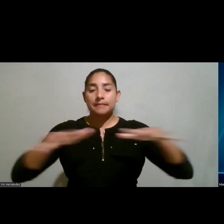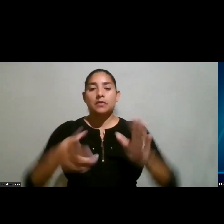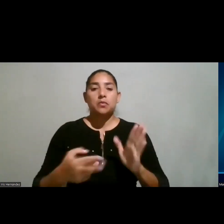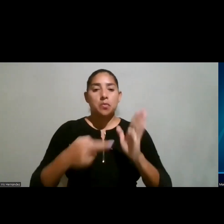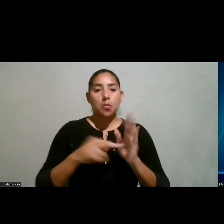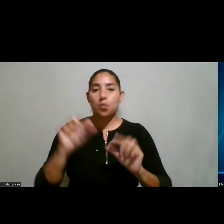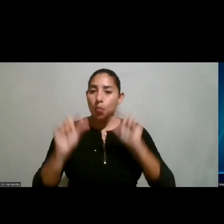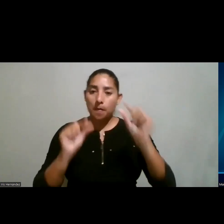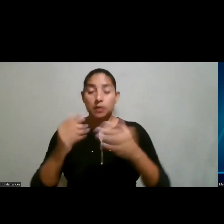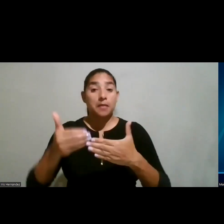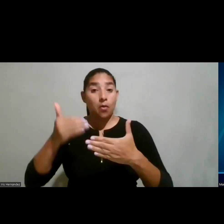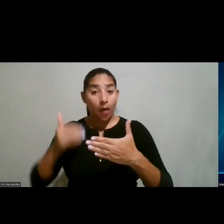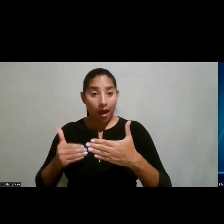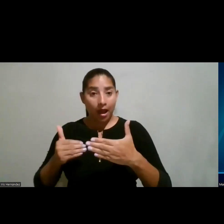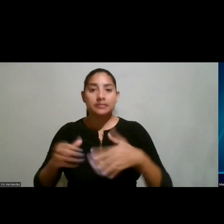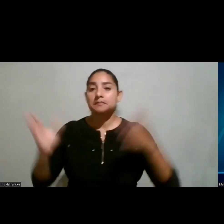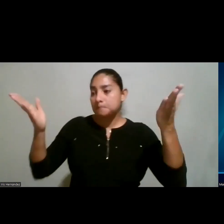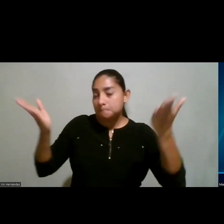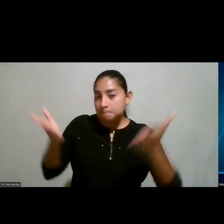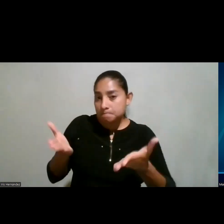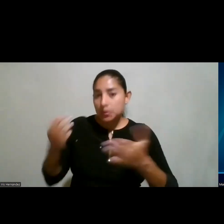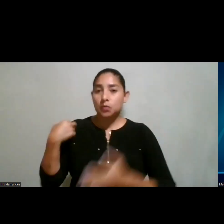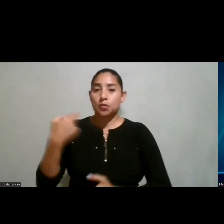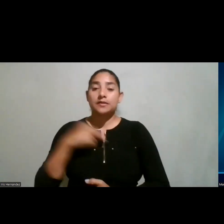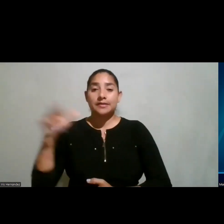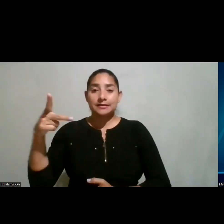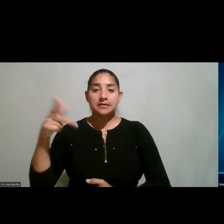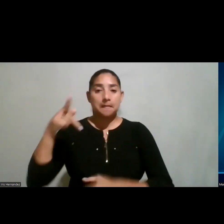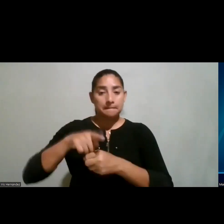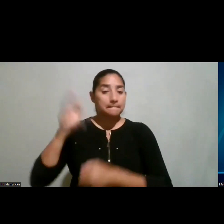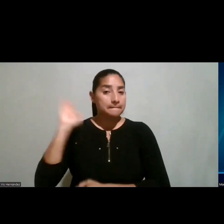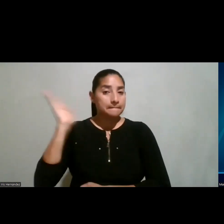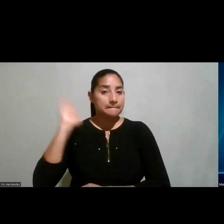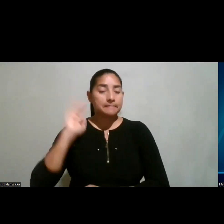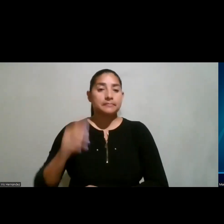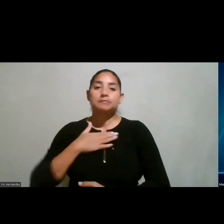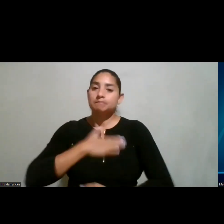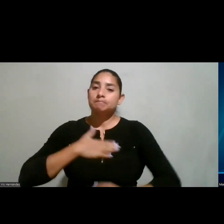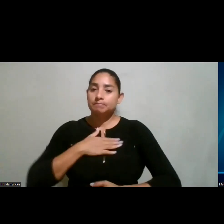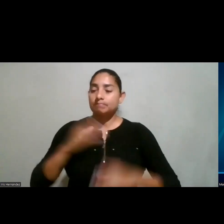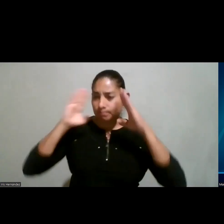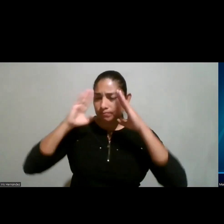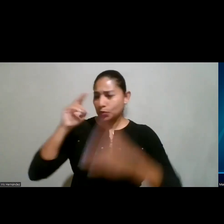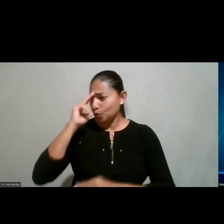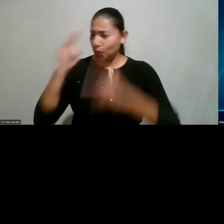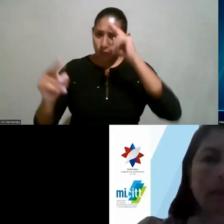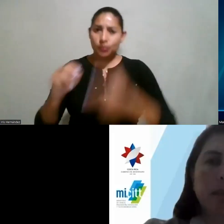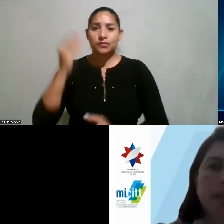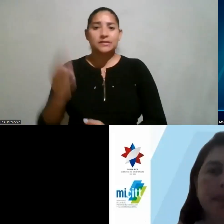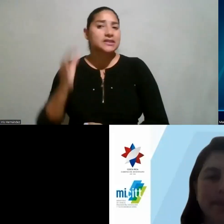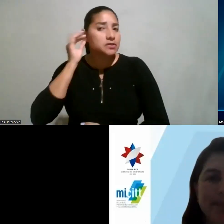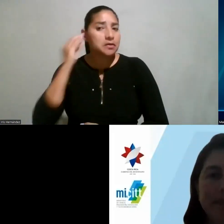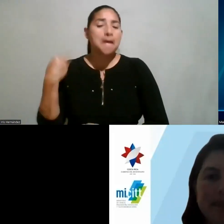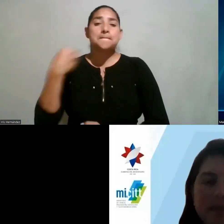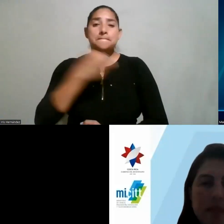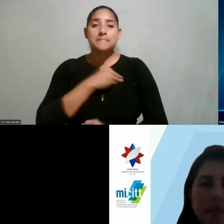momentos, pero antes, ¿verdad?, recibimos a nuestra tercera participante. Tenemos la dicha y el honor de contar hoy con la señora ministra